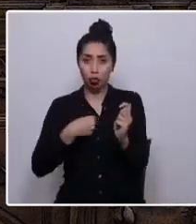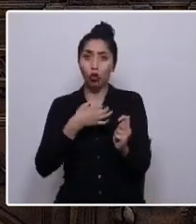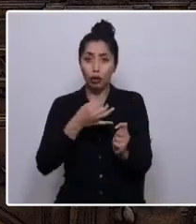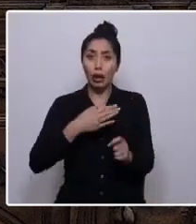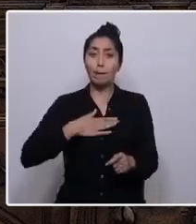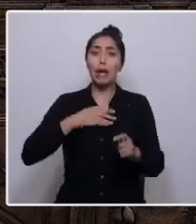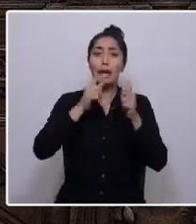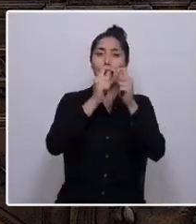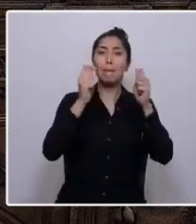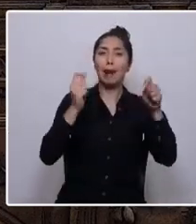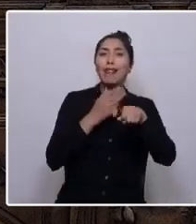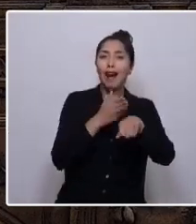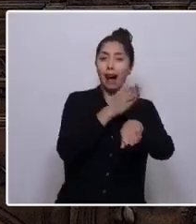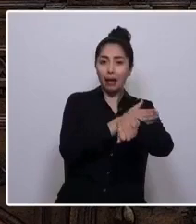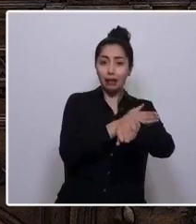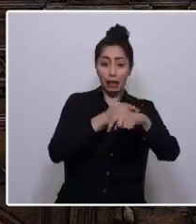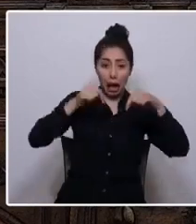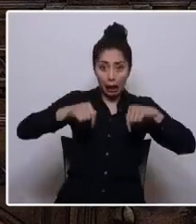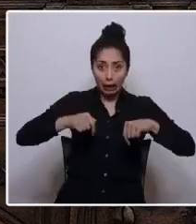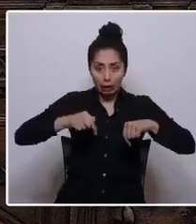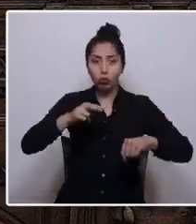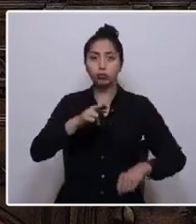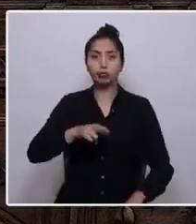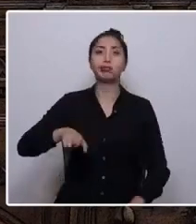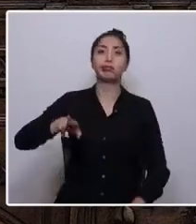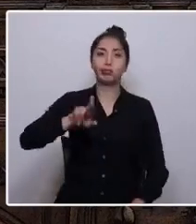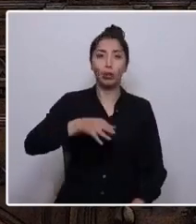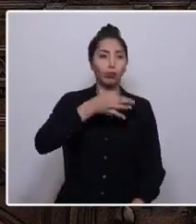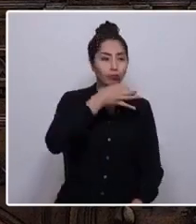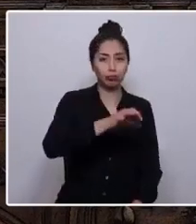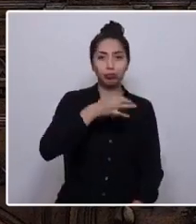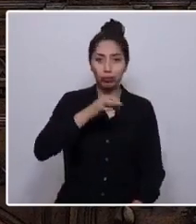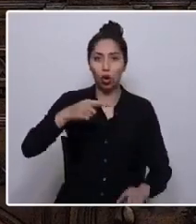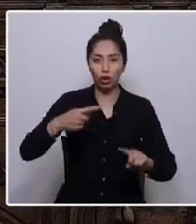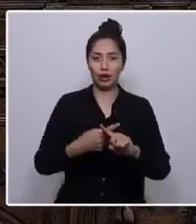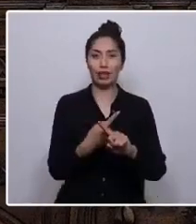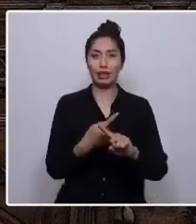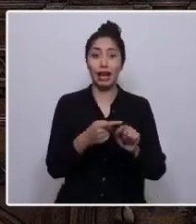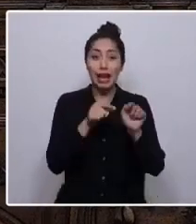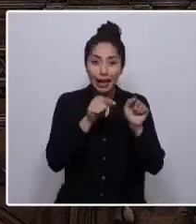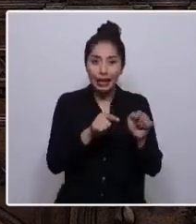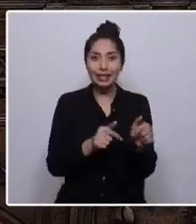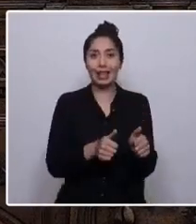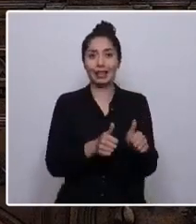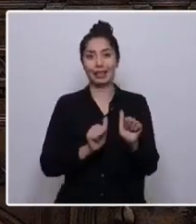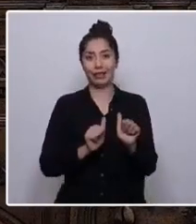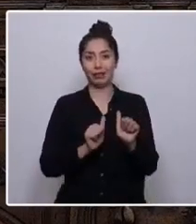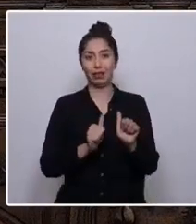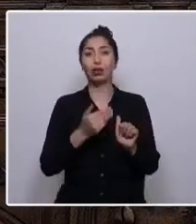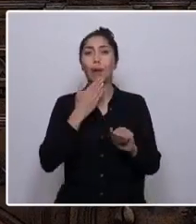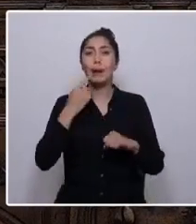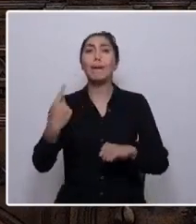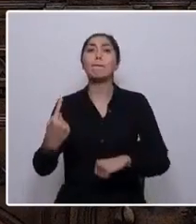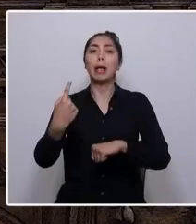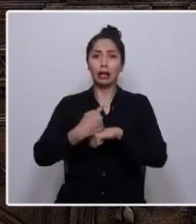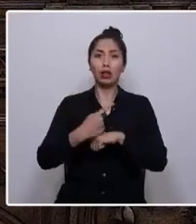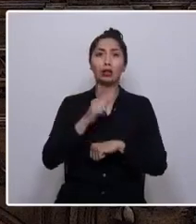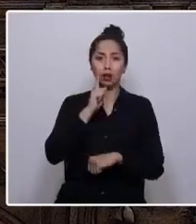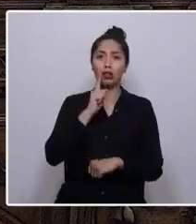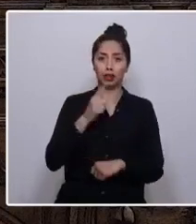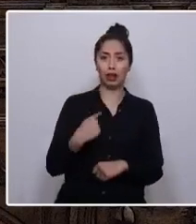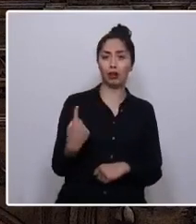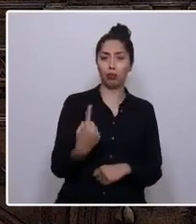y lo reitero aquí ante ustedes. Ese es nuestro desafío y el mandato que recibimos.